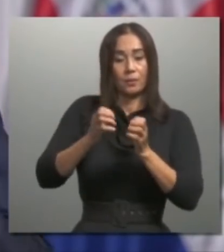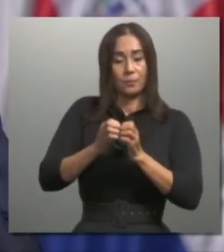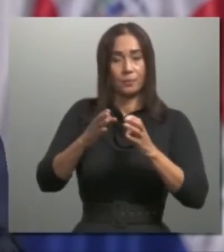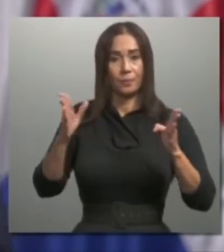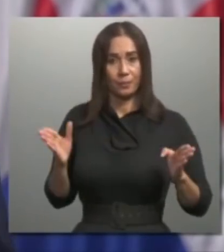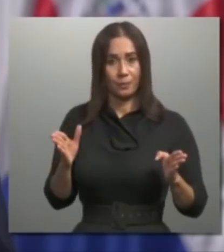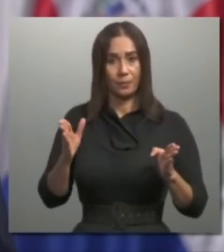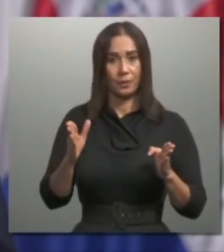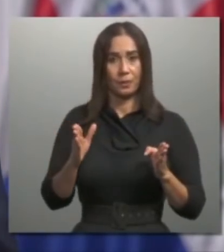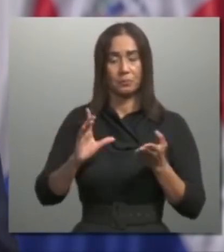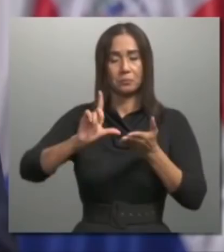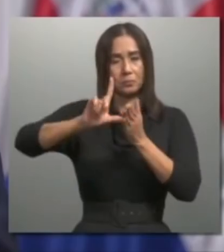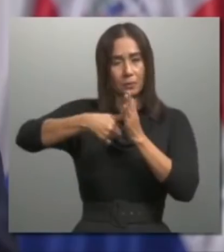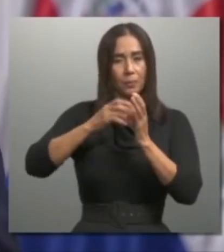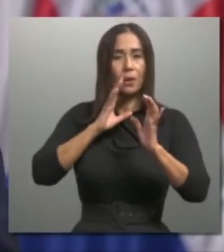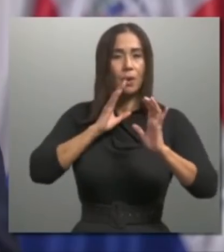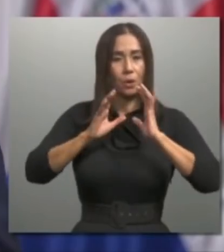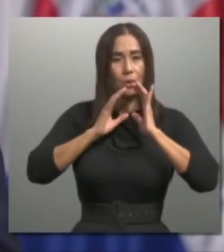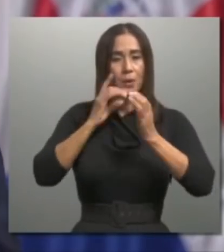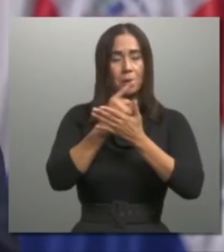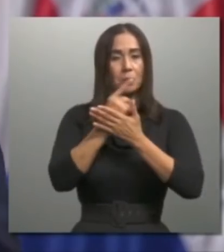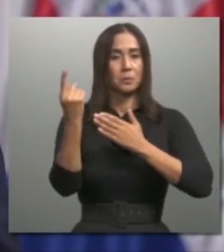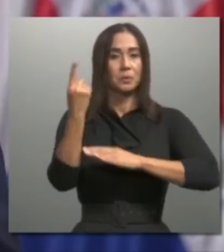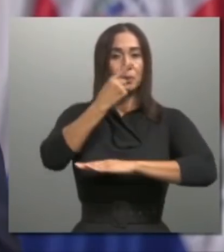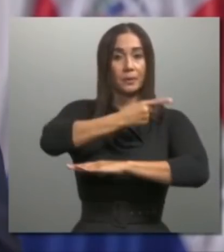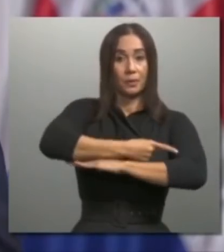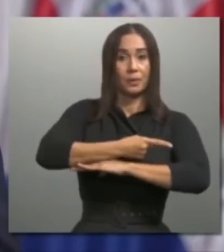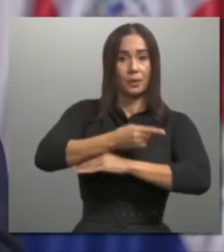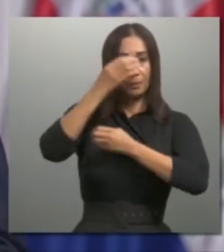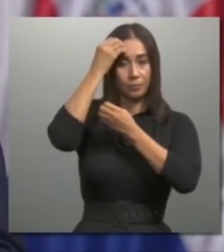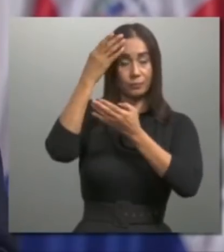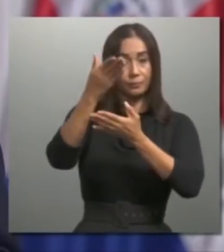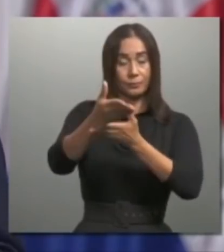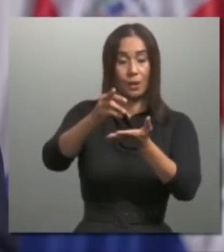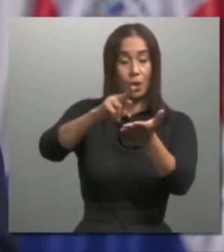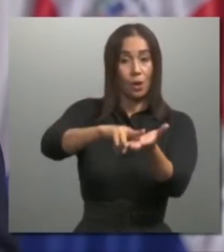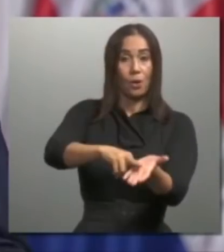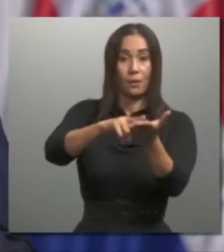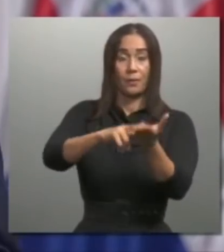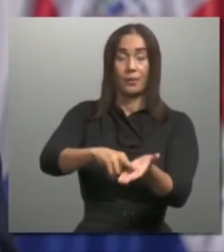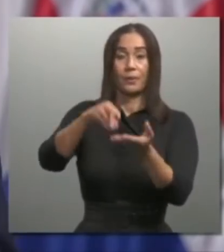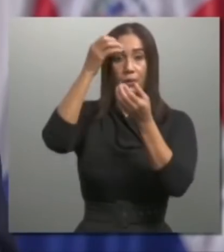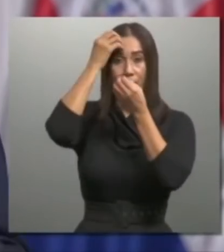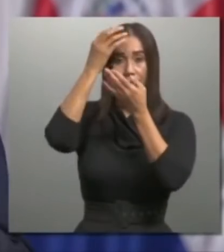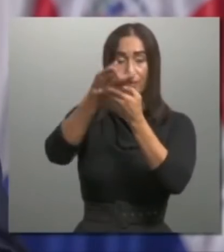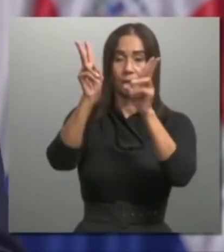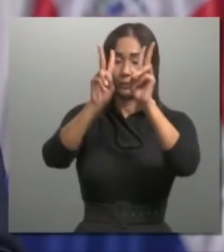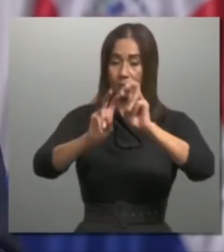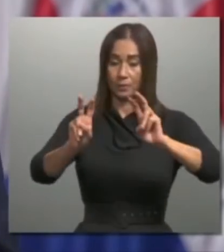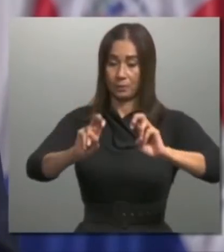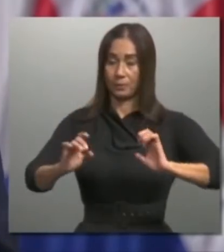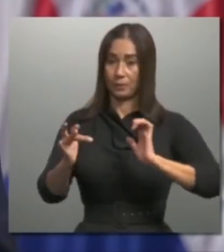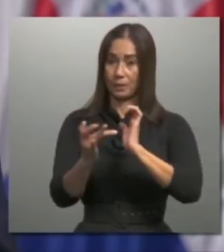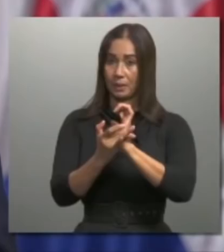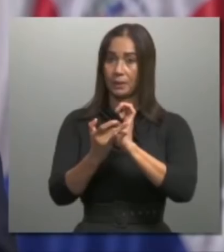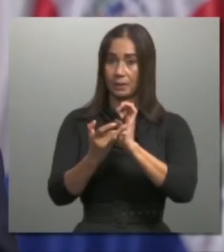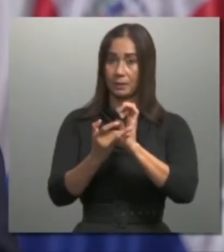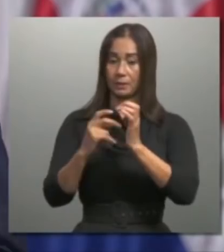Le comunicaremos al país en los próximos días los resultados del informe de la auditoría técnica